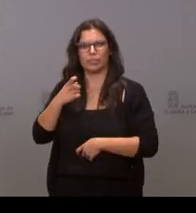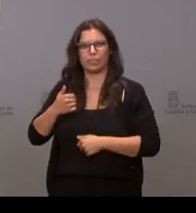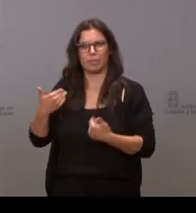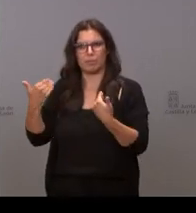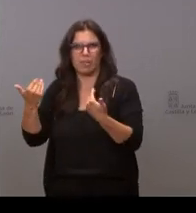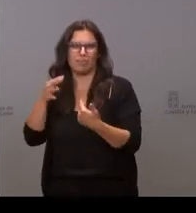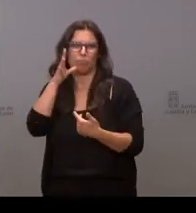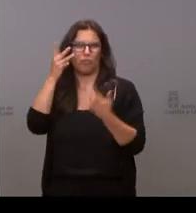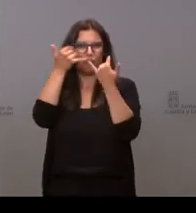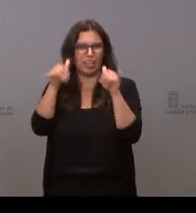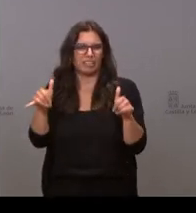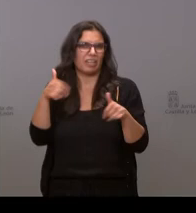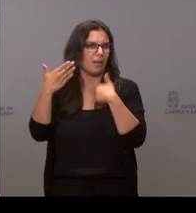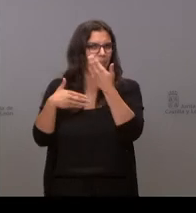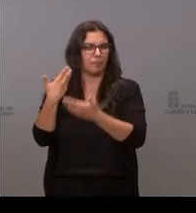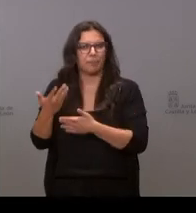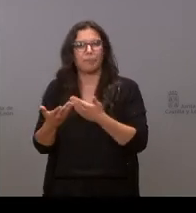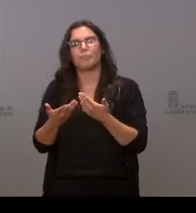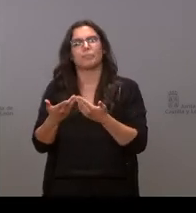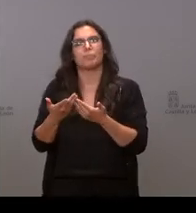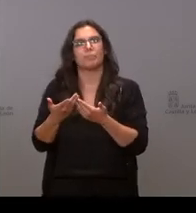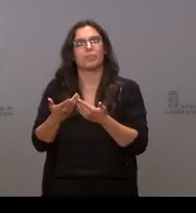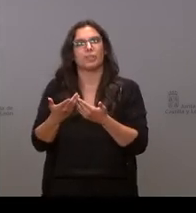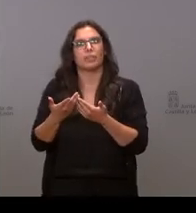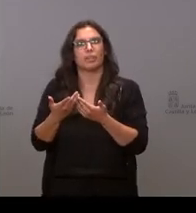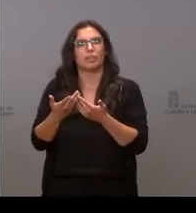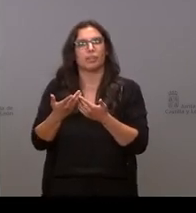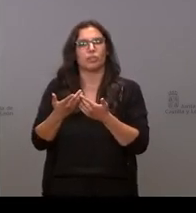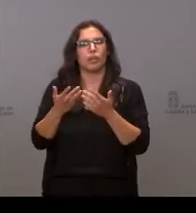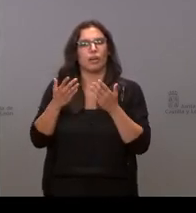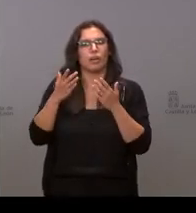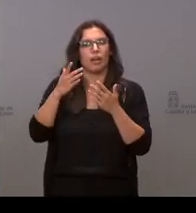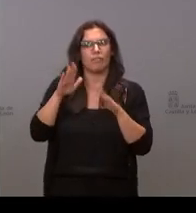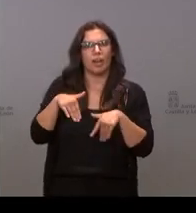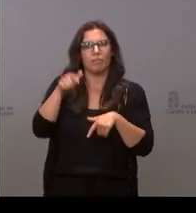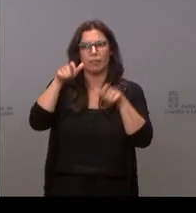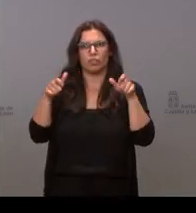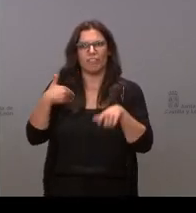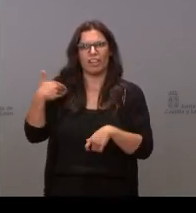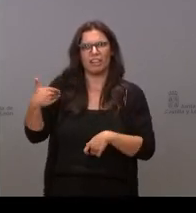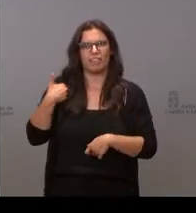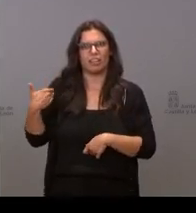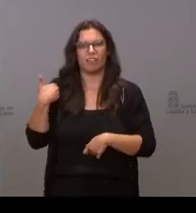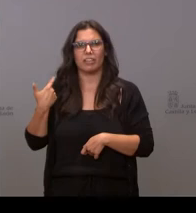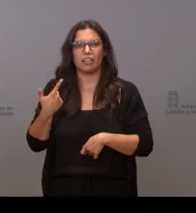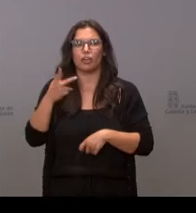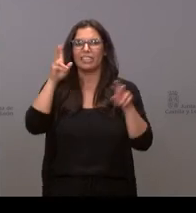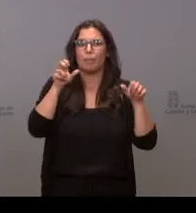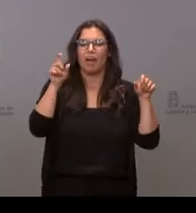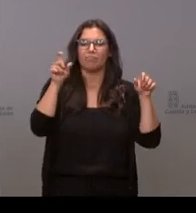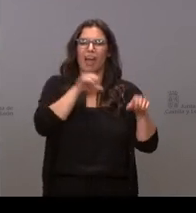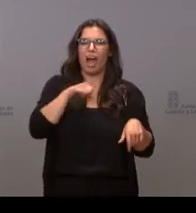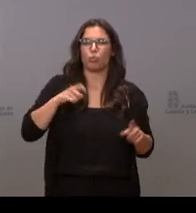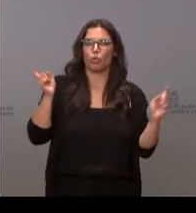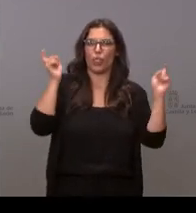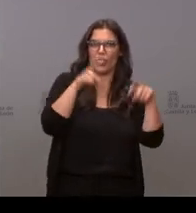fiestas unas semanas en las que ha contado ha costado mucho encontrar gente para vacunarse entonces no sé cómo va eso de la autocita y luego esos